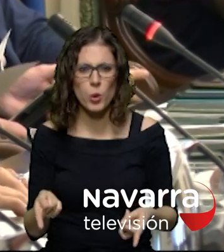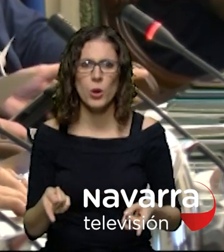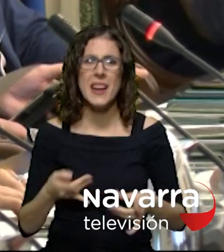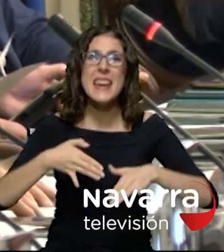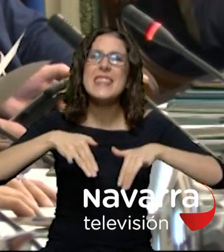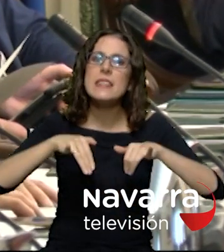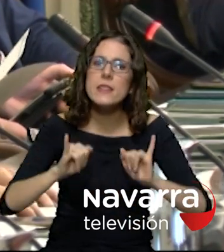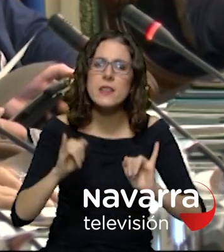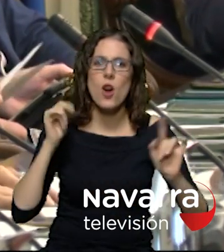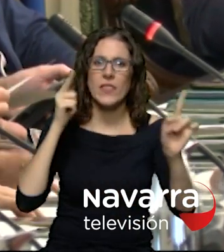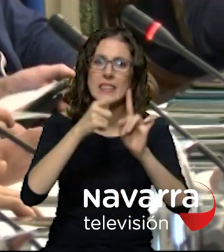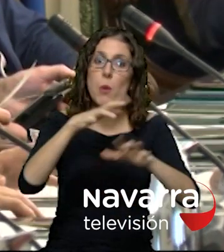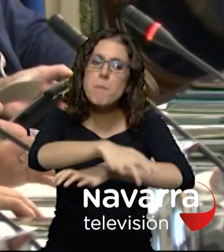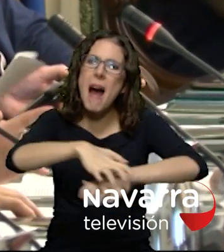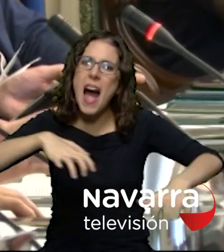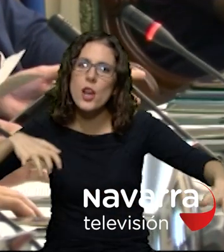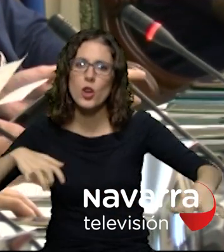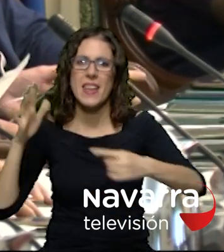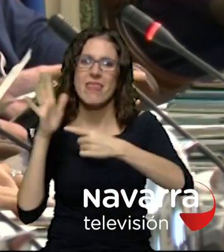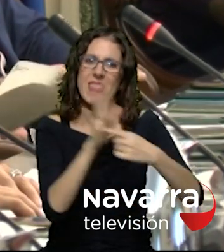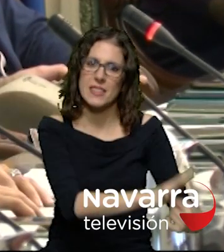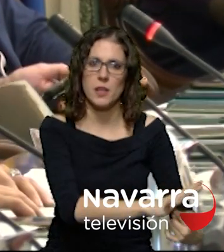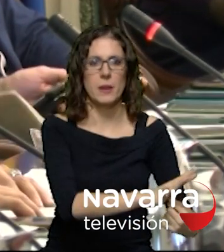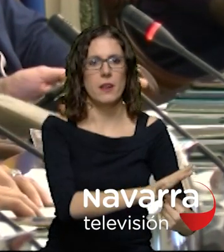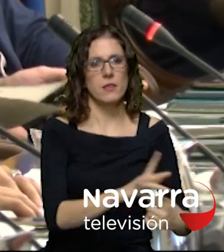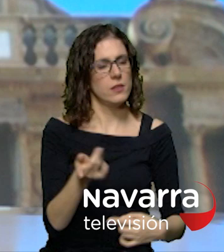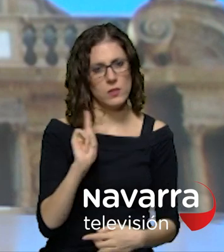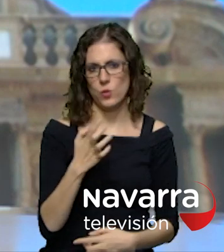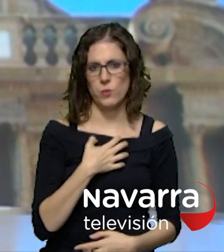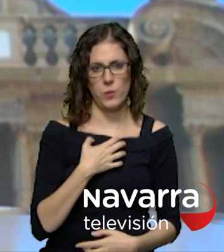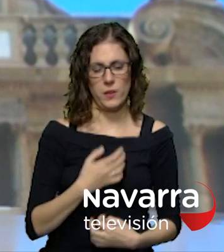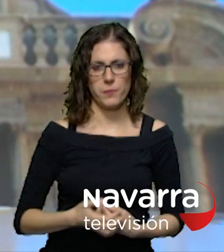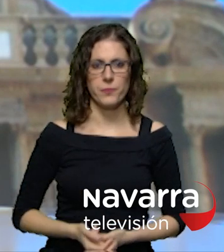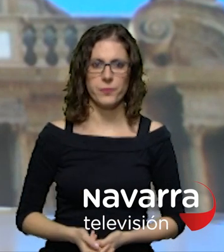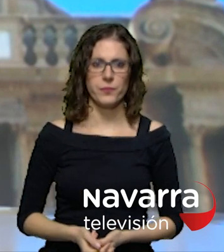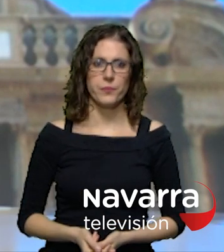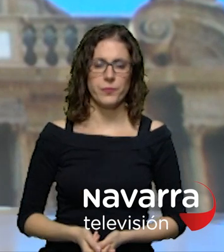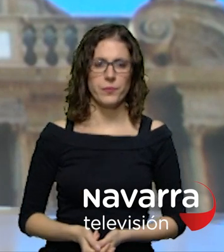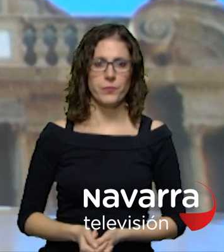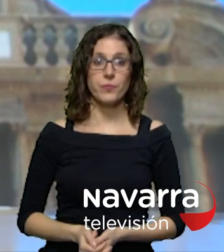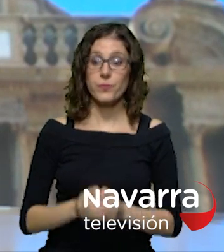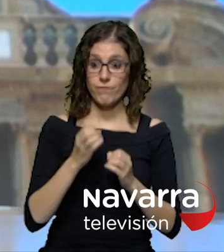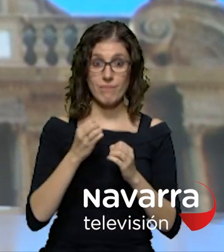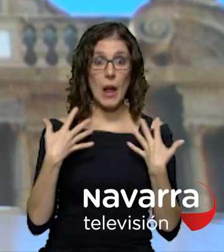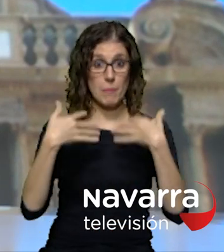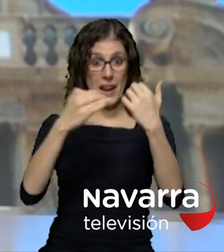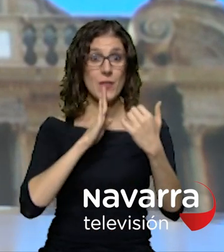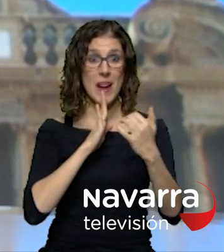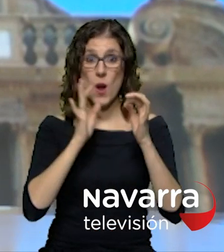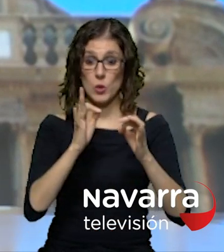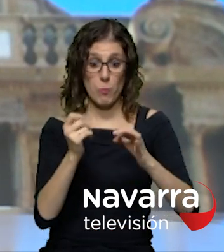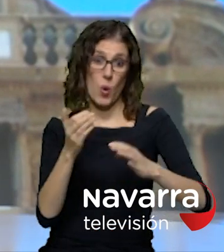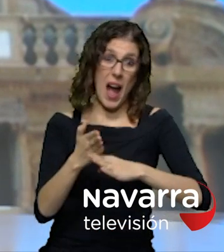discriminar a la mayoría de la población de pamplona bueno pues justo antes de ese pleno a pocos metros diferentes